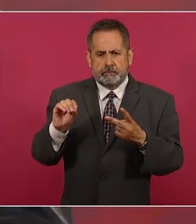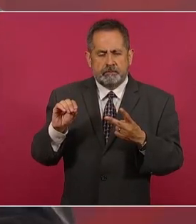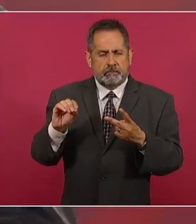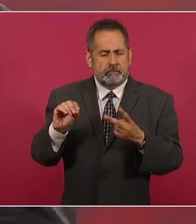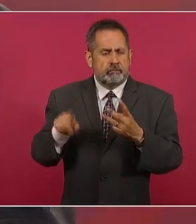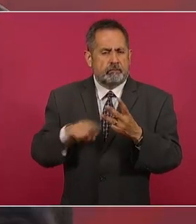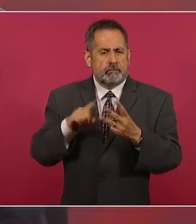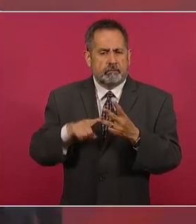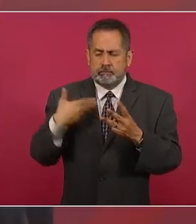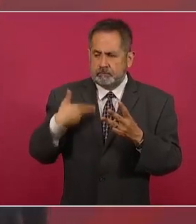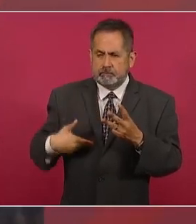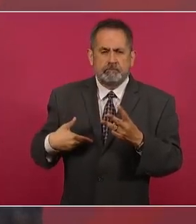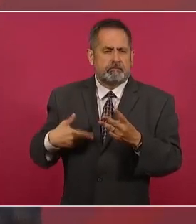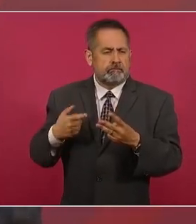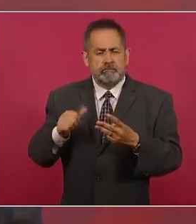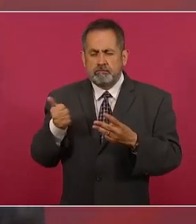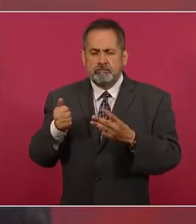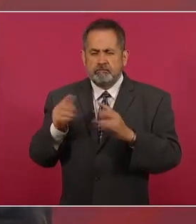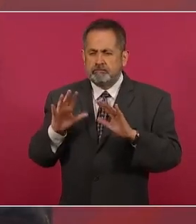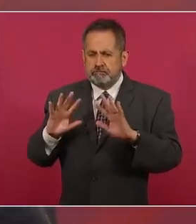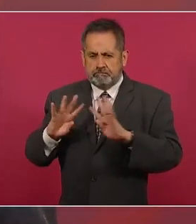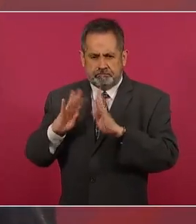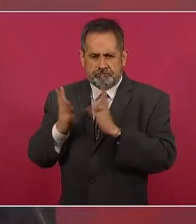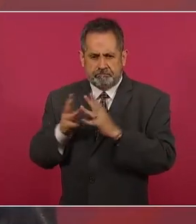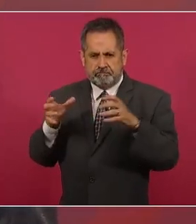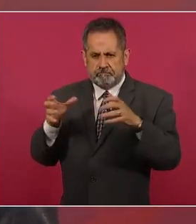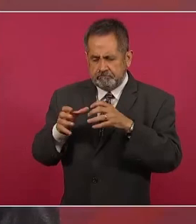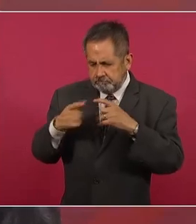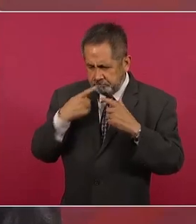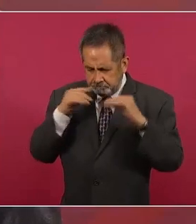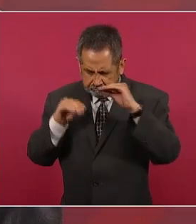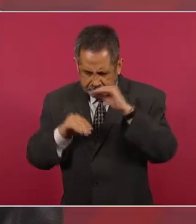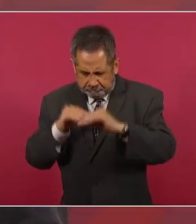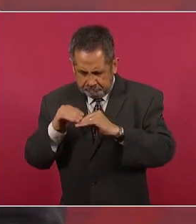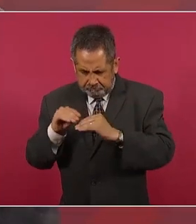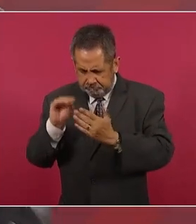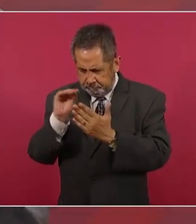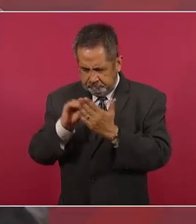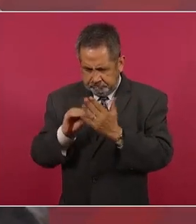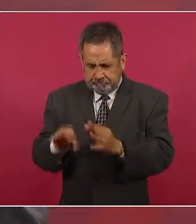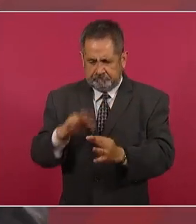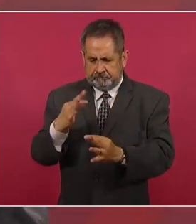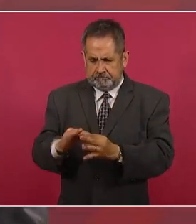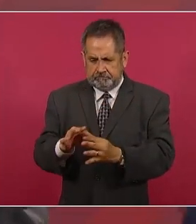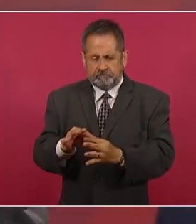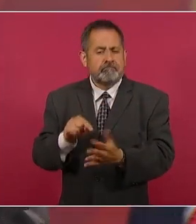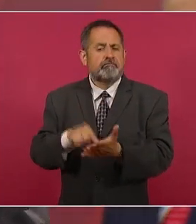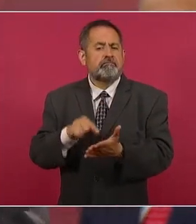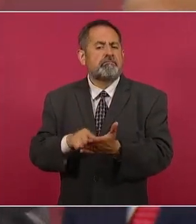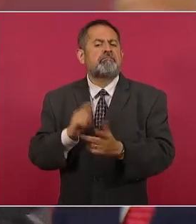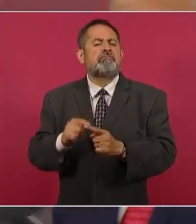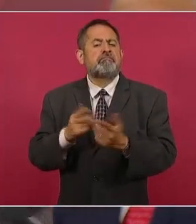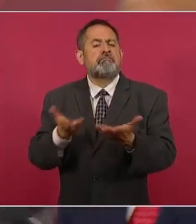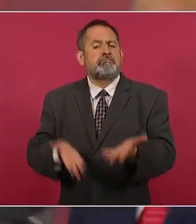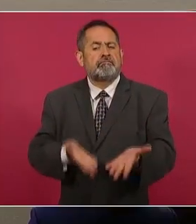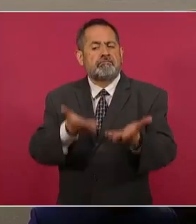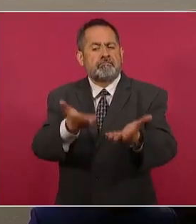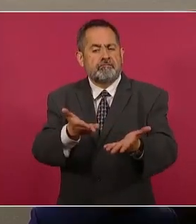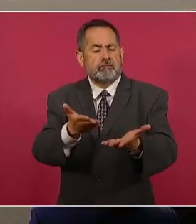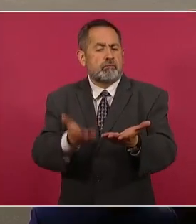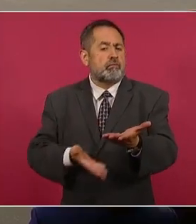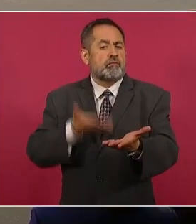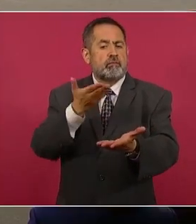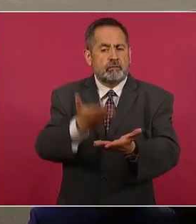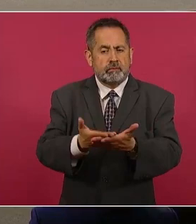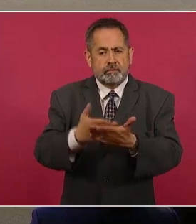servidor y otros compañeros, hemos terminado la propuesta de una iniciativa de reforma democrática